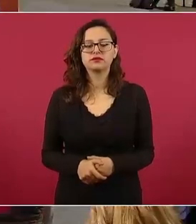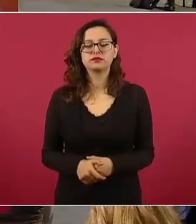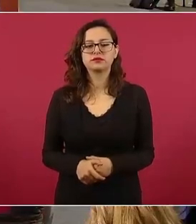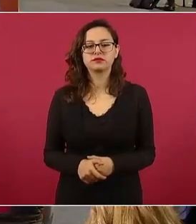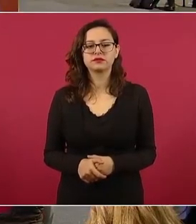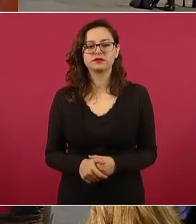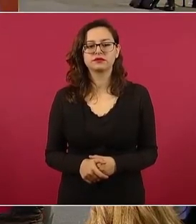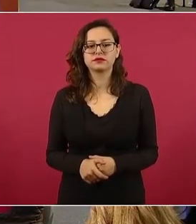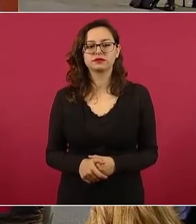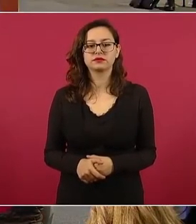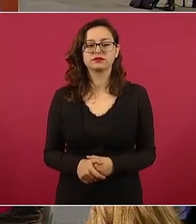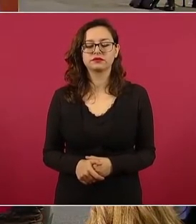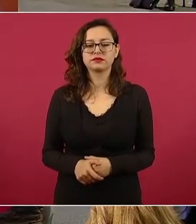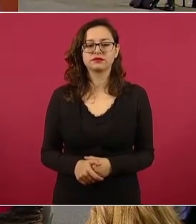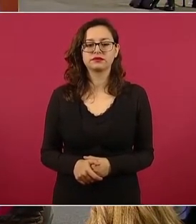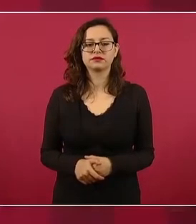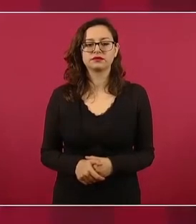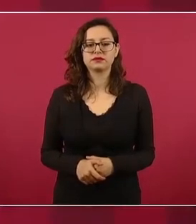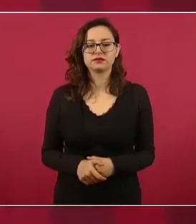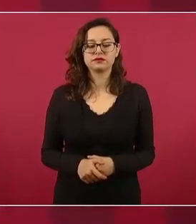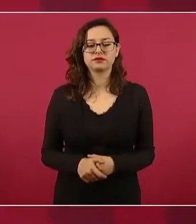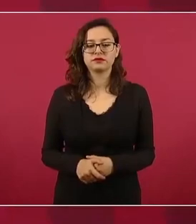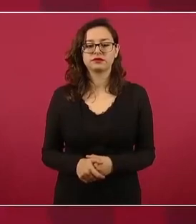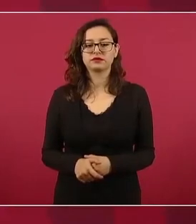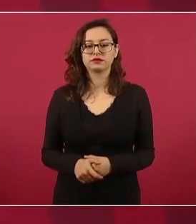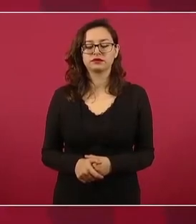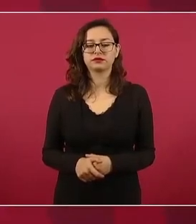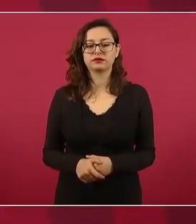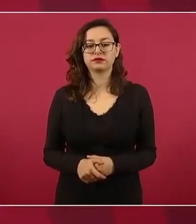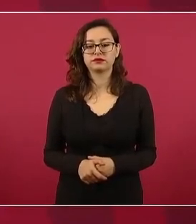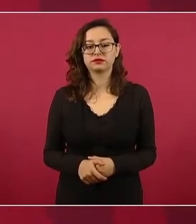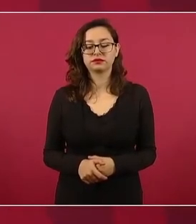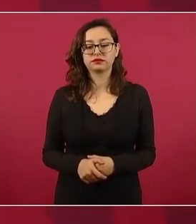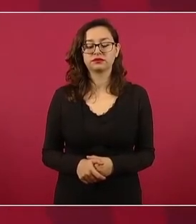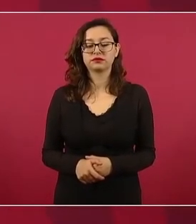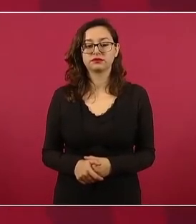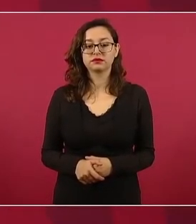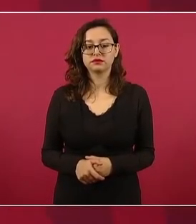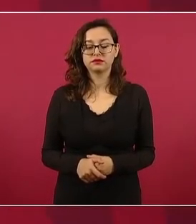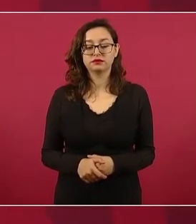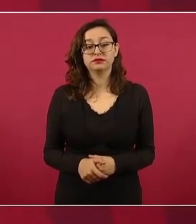pero es parte de lo mismo